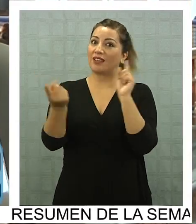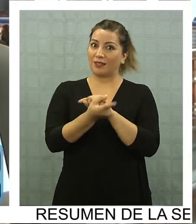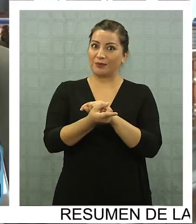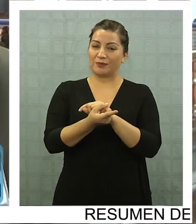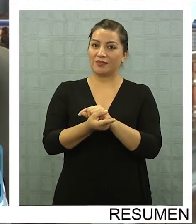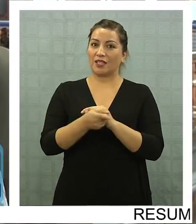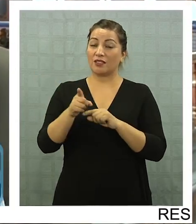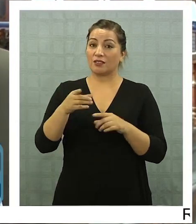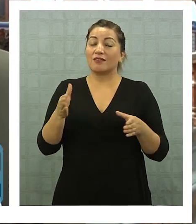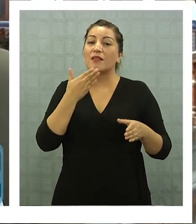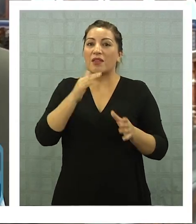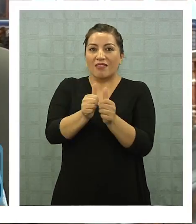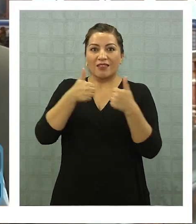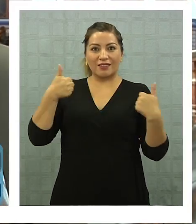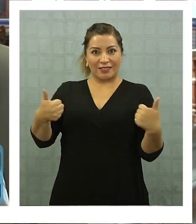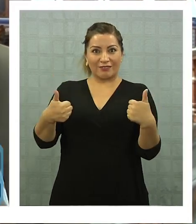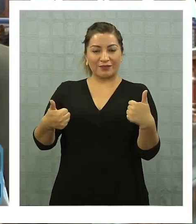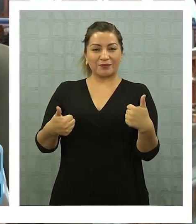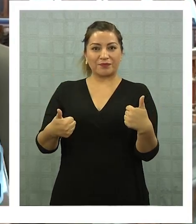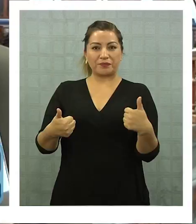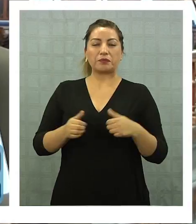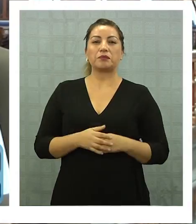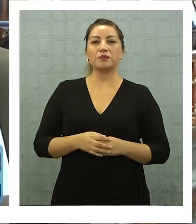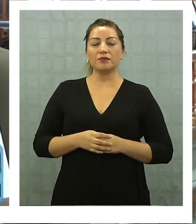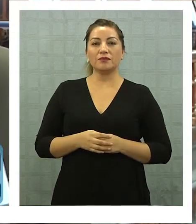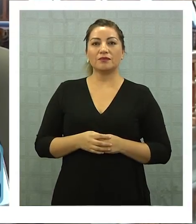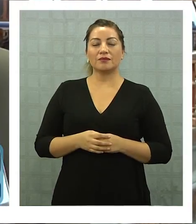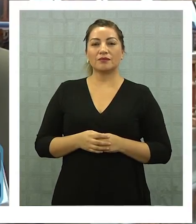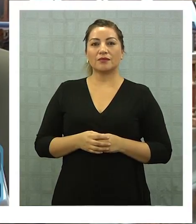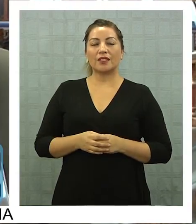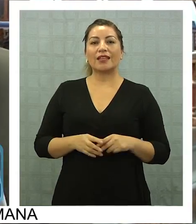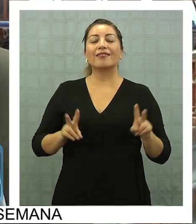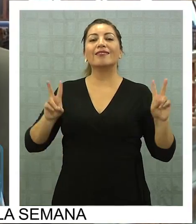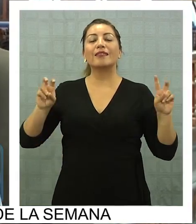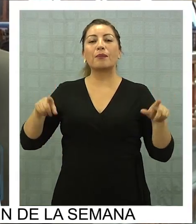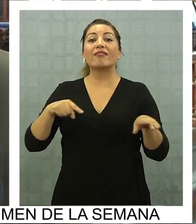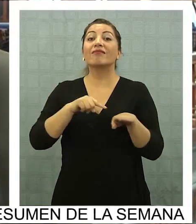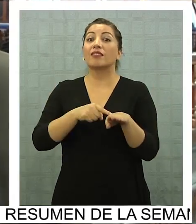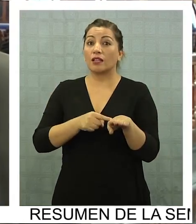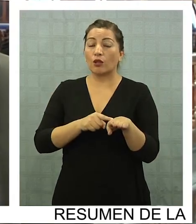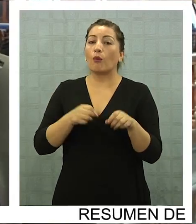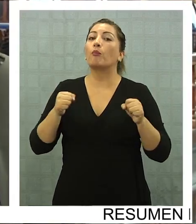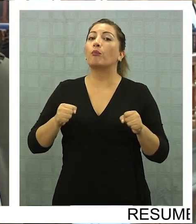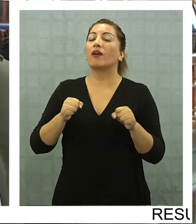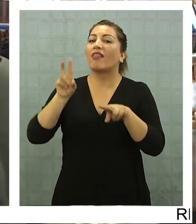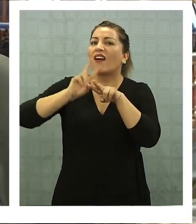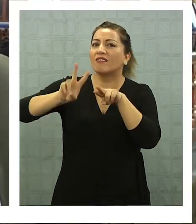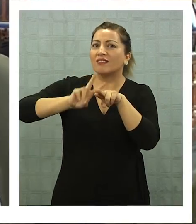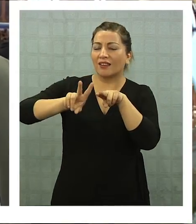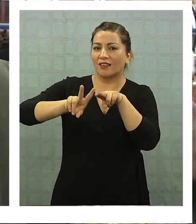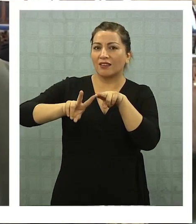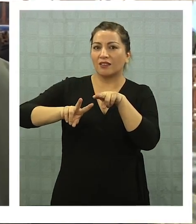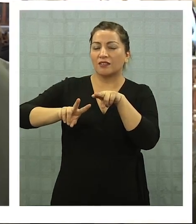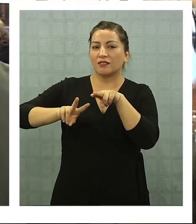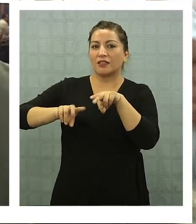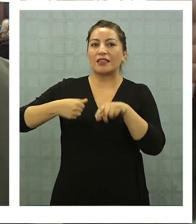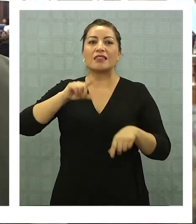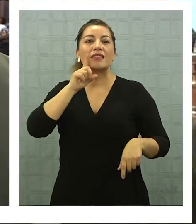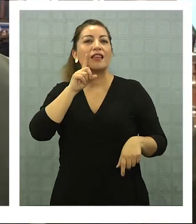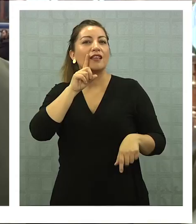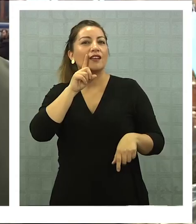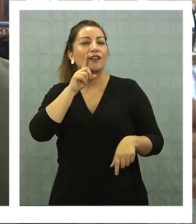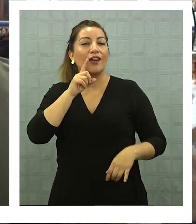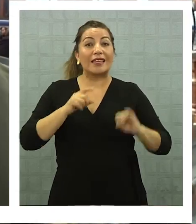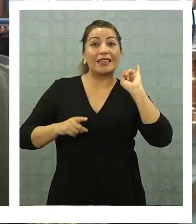cosa de la directiva. Yo creo que técnicamente lo puede arreglar, técnicamente. Llegando, con dos llegadas,